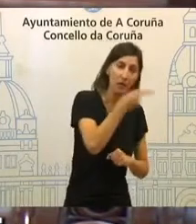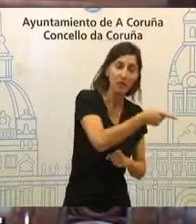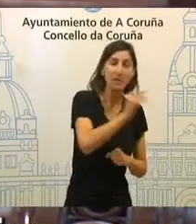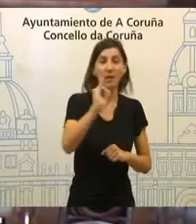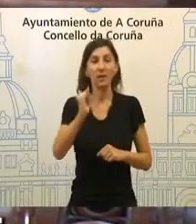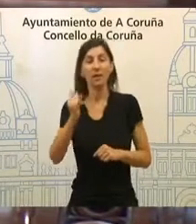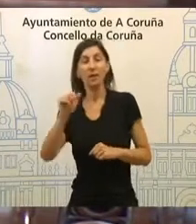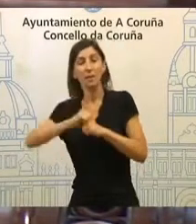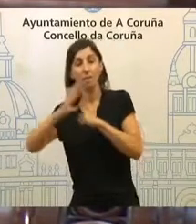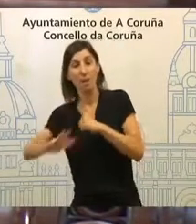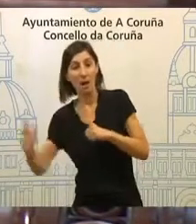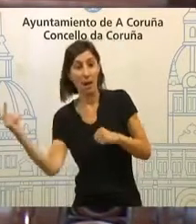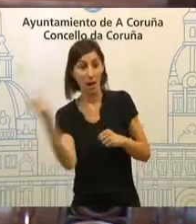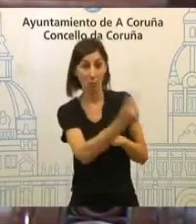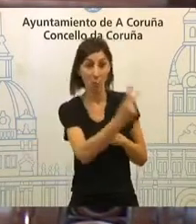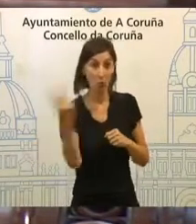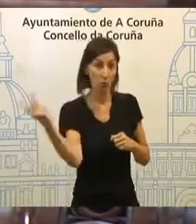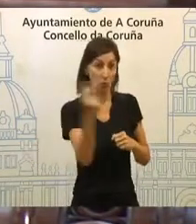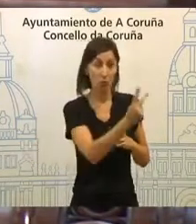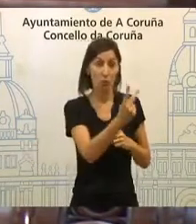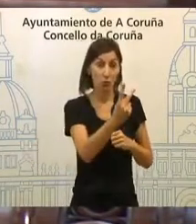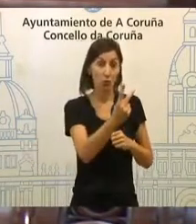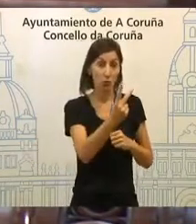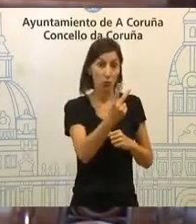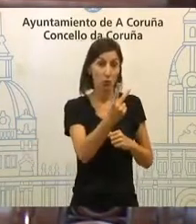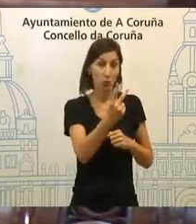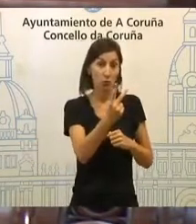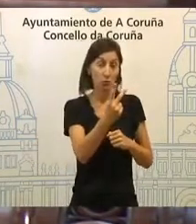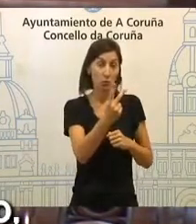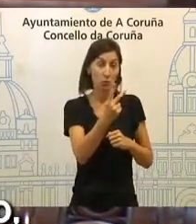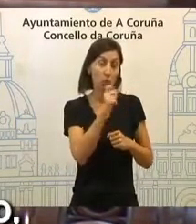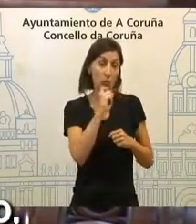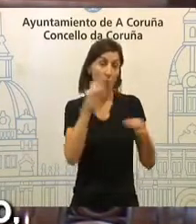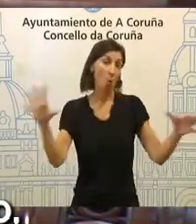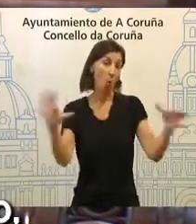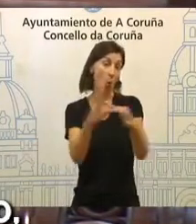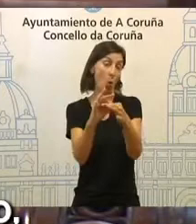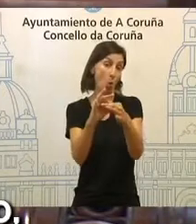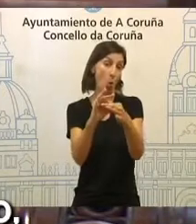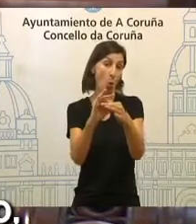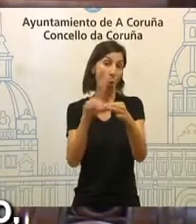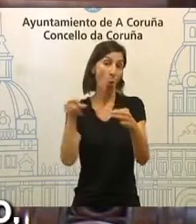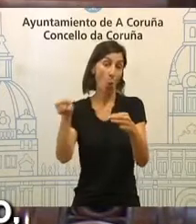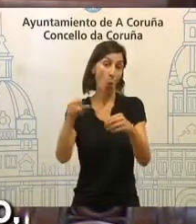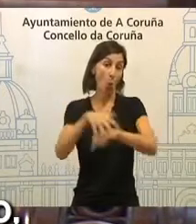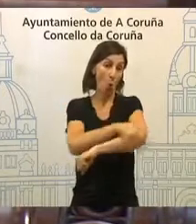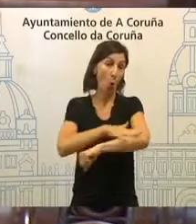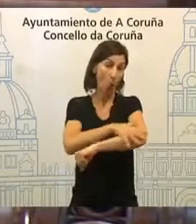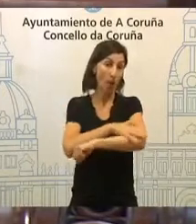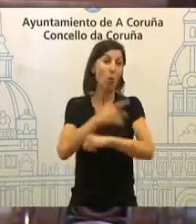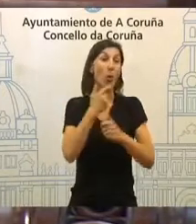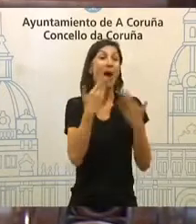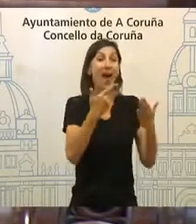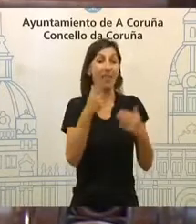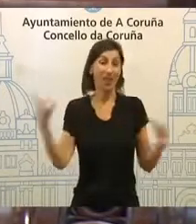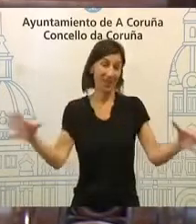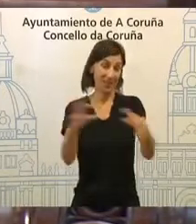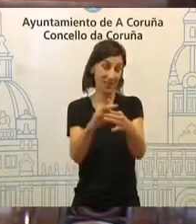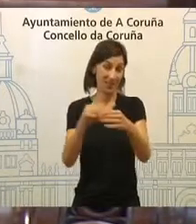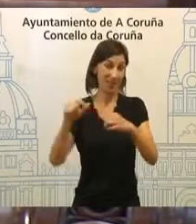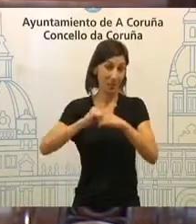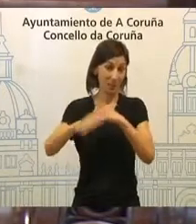Grupo Municipal da Marea Atlántica para disipar as dúbidas en calidades de forza decisiva na gobernabilidade neste mandato. Somos os que